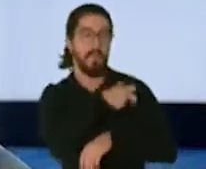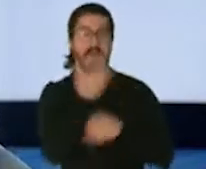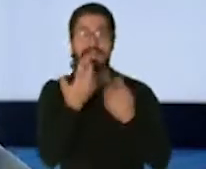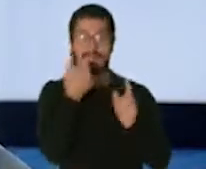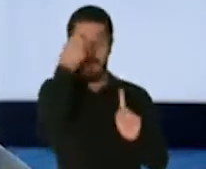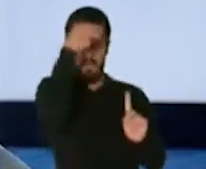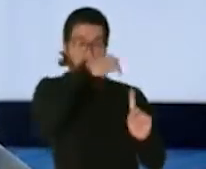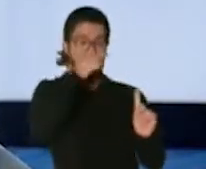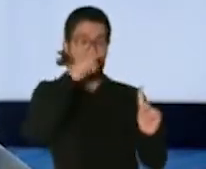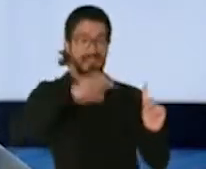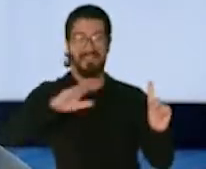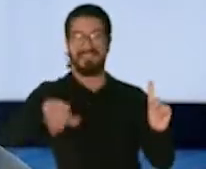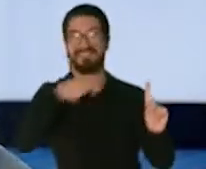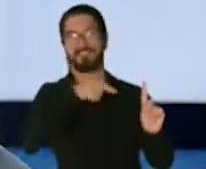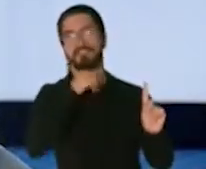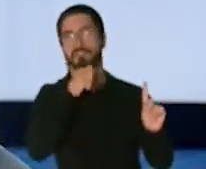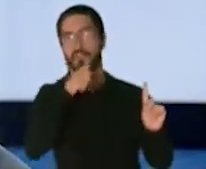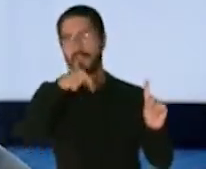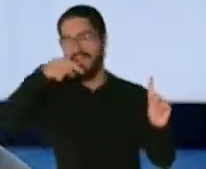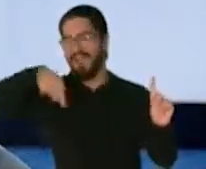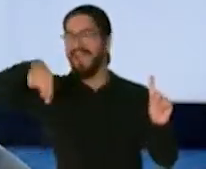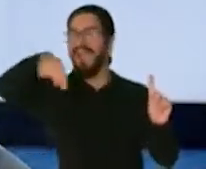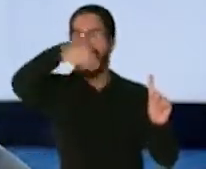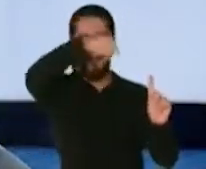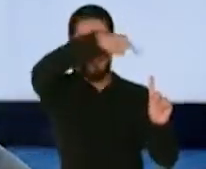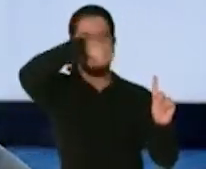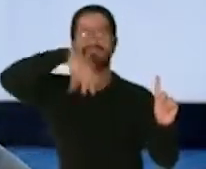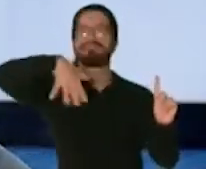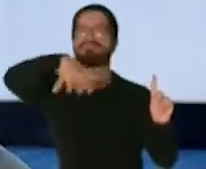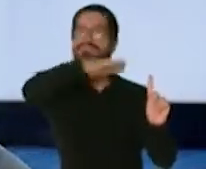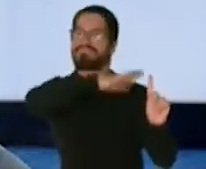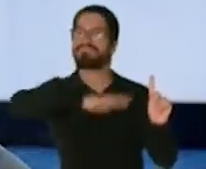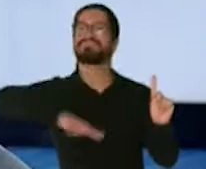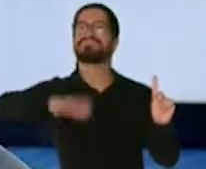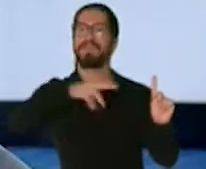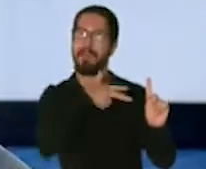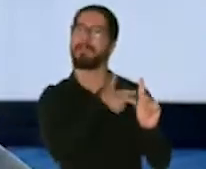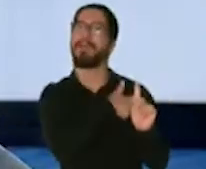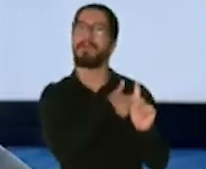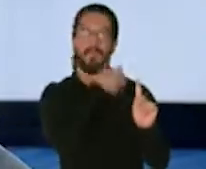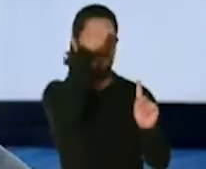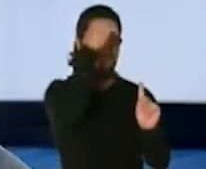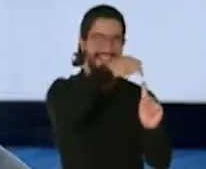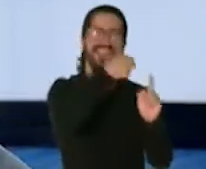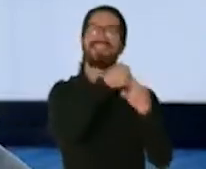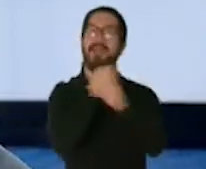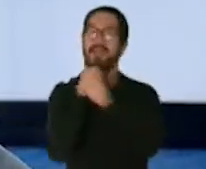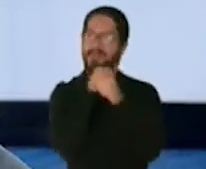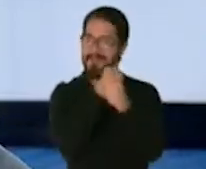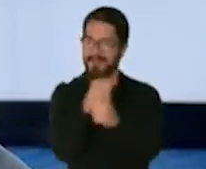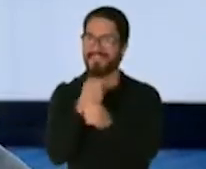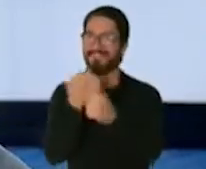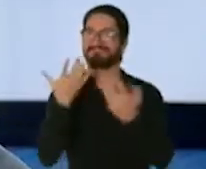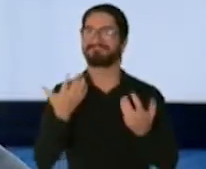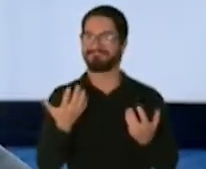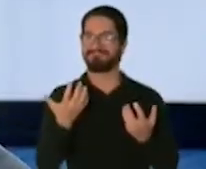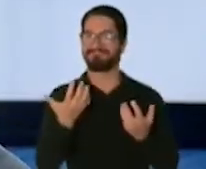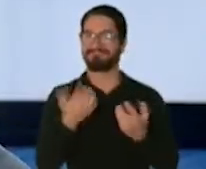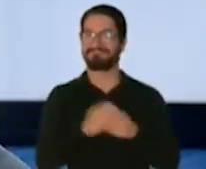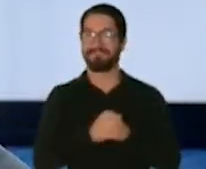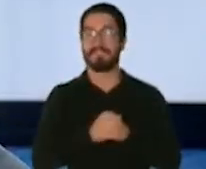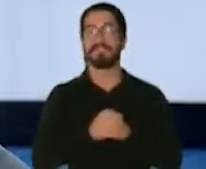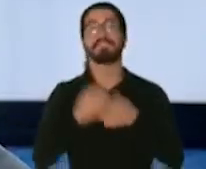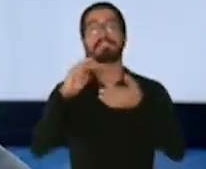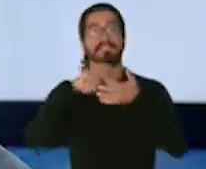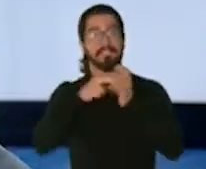están vacunados, los que los cuidan, entonces los niños van a estar protegidos. Pero esa educación presencial es indispensable, aunque sea